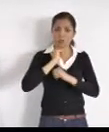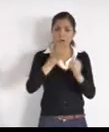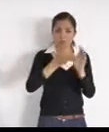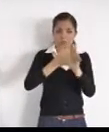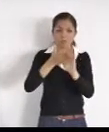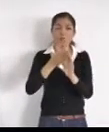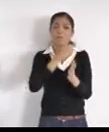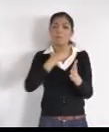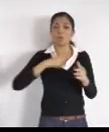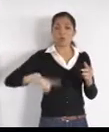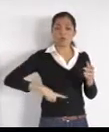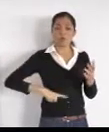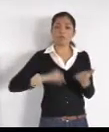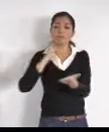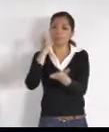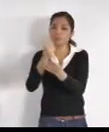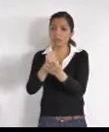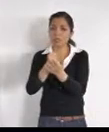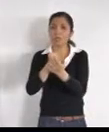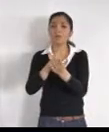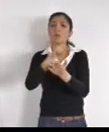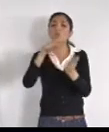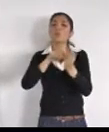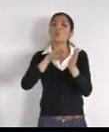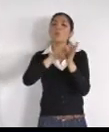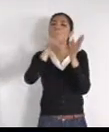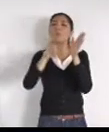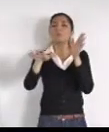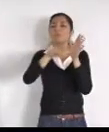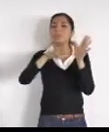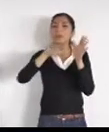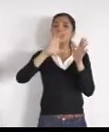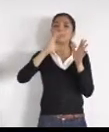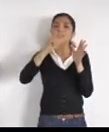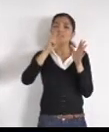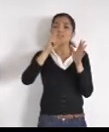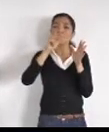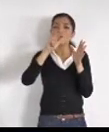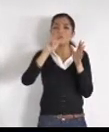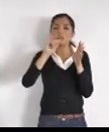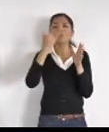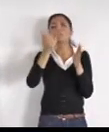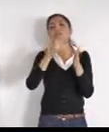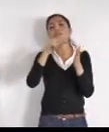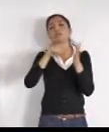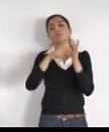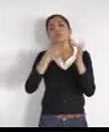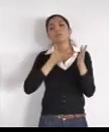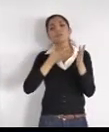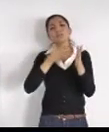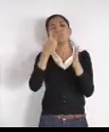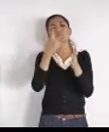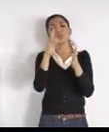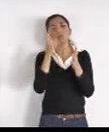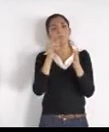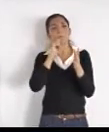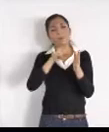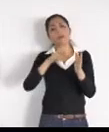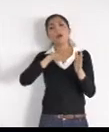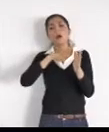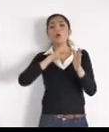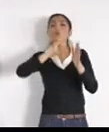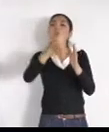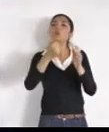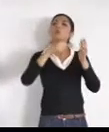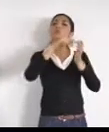carretera hecho de Julio, que es un cuello de botella. Ah, pero ya están construyendo más casas, ya los veré en una diligencia, si es así no cabemos más